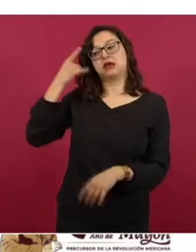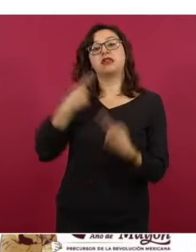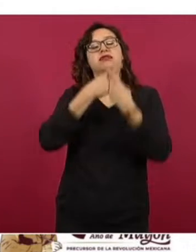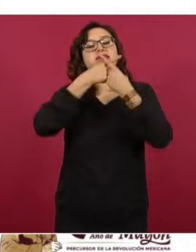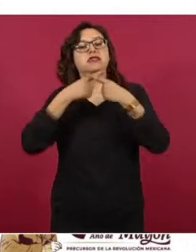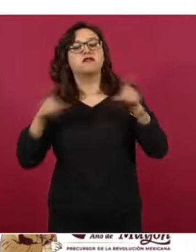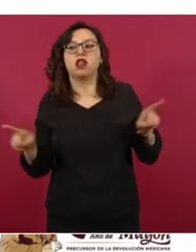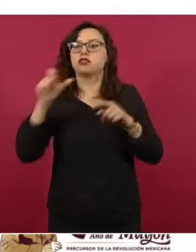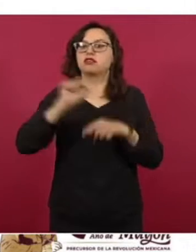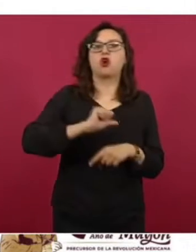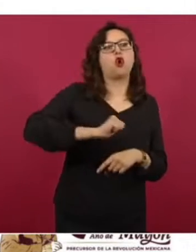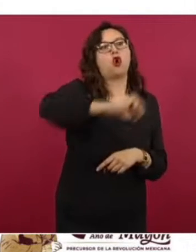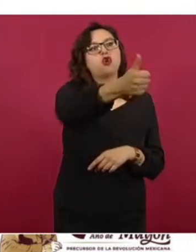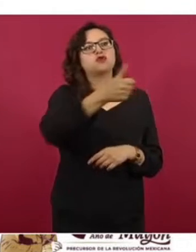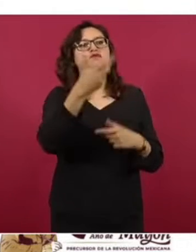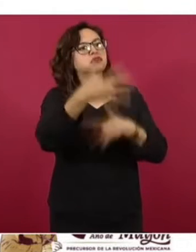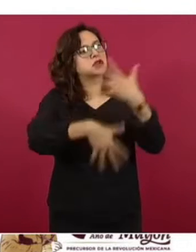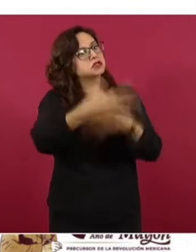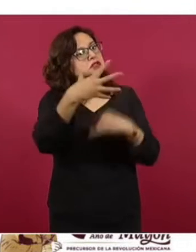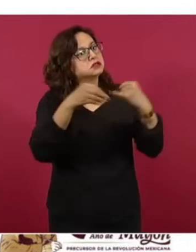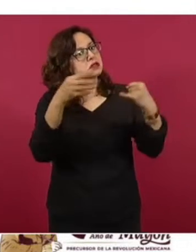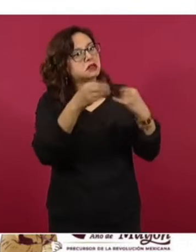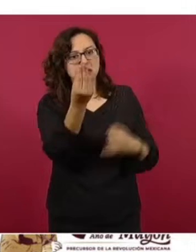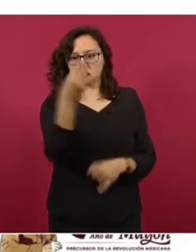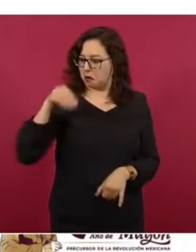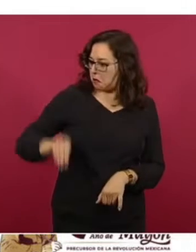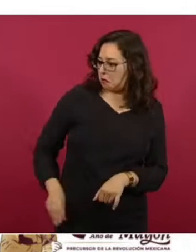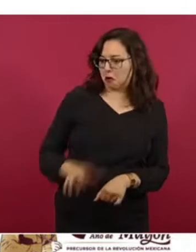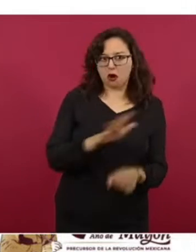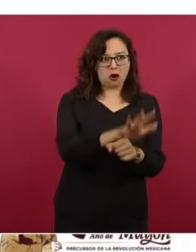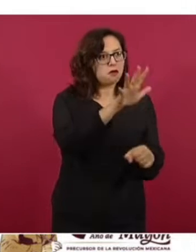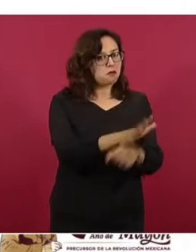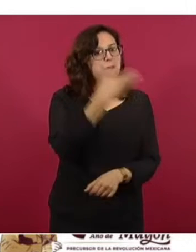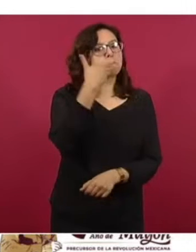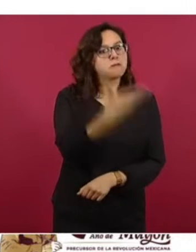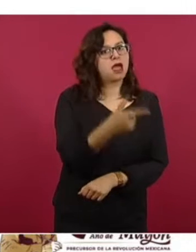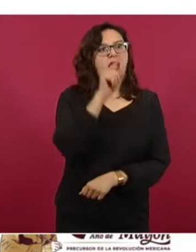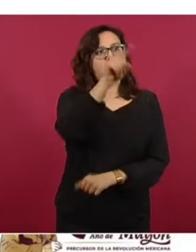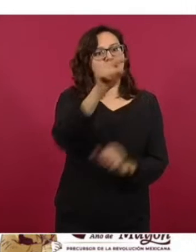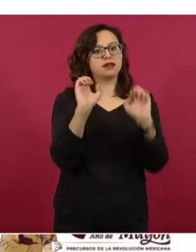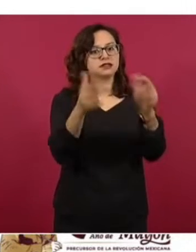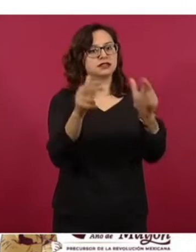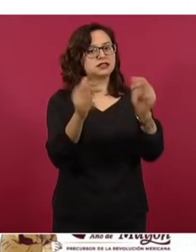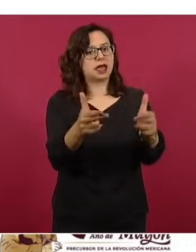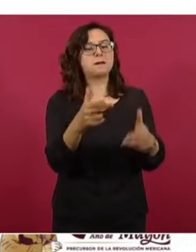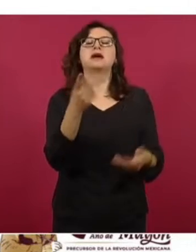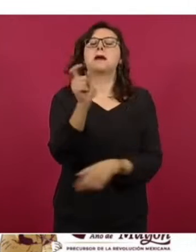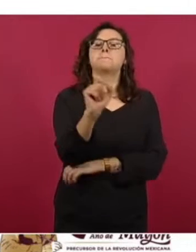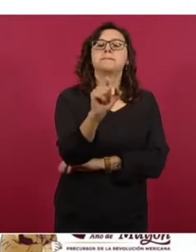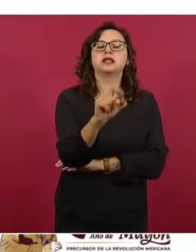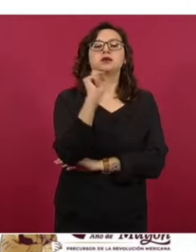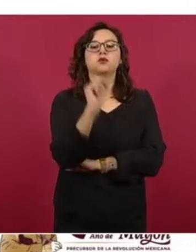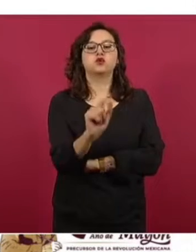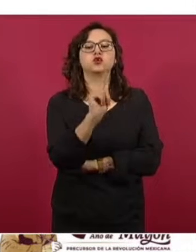centavos de margen de franquicia Pemex en su Chiapas, Chiapas, 20 pesos con 75 centavos el